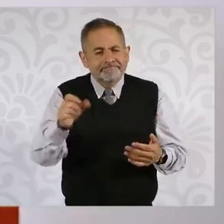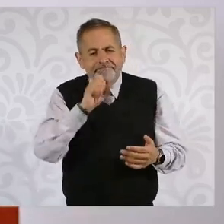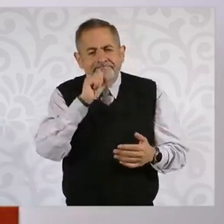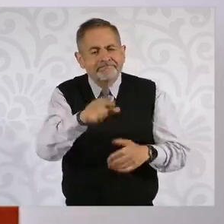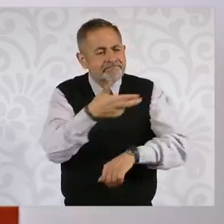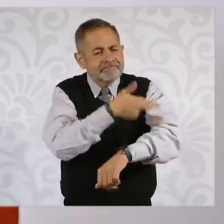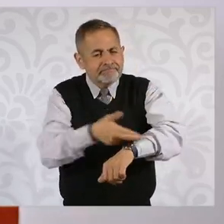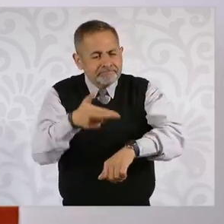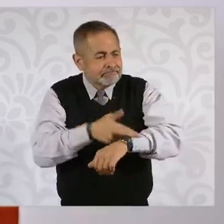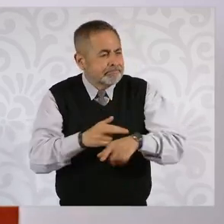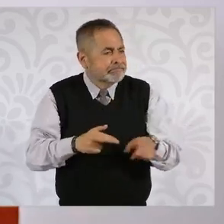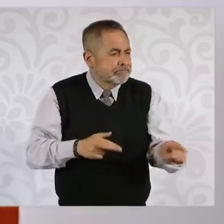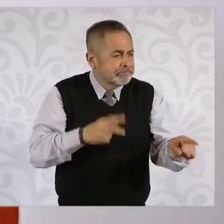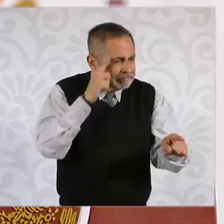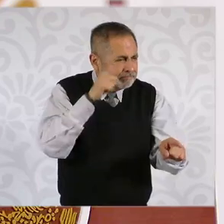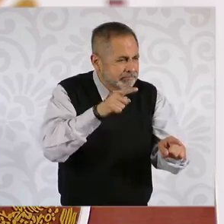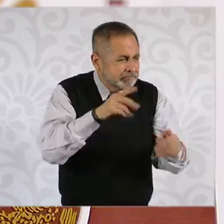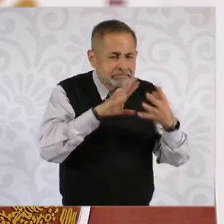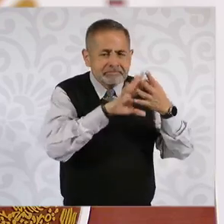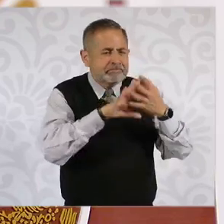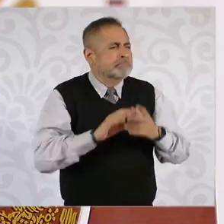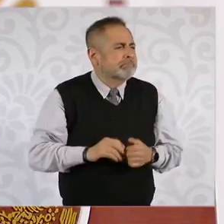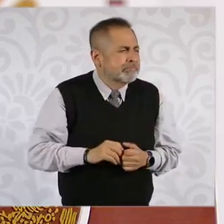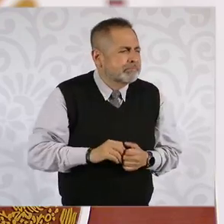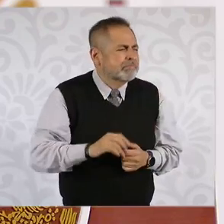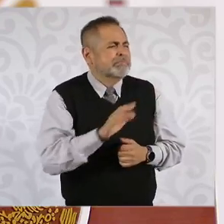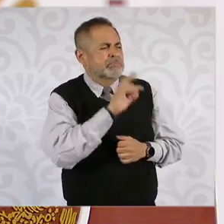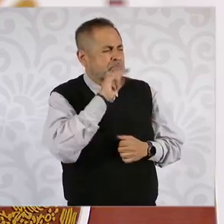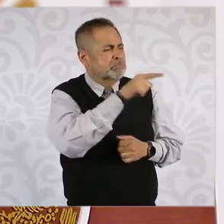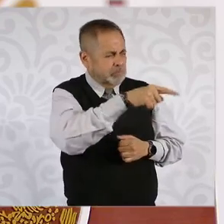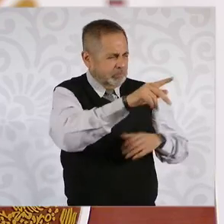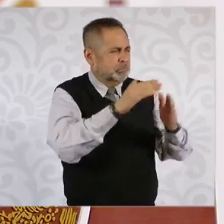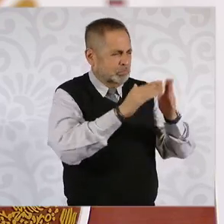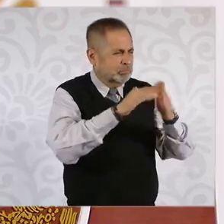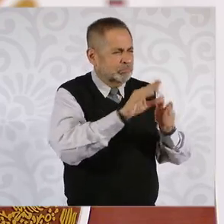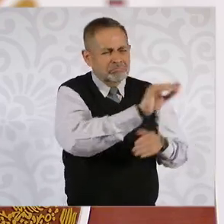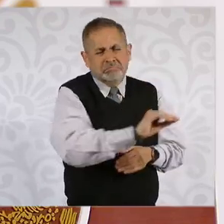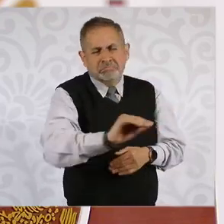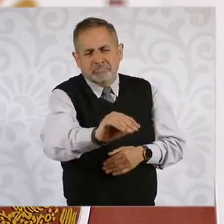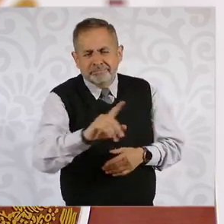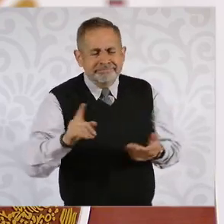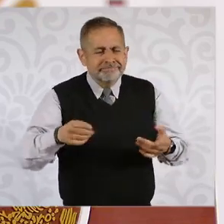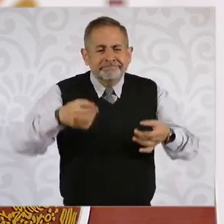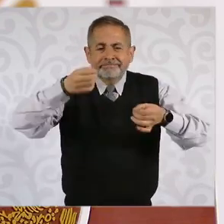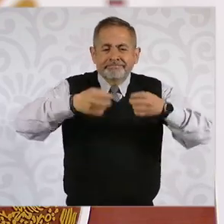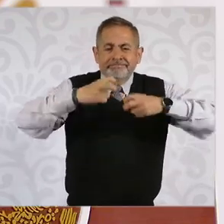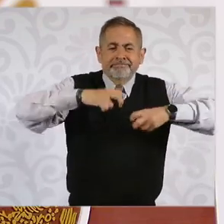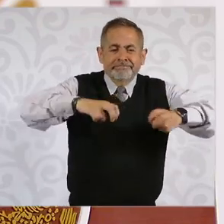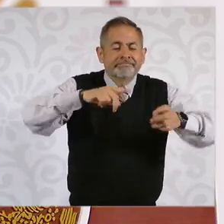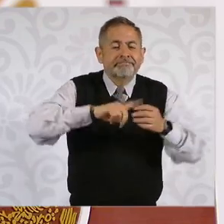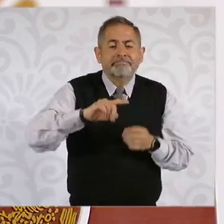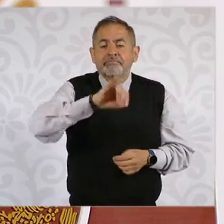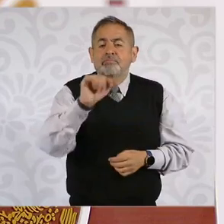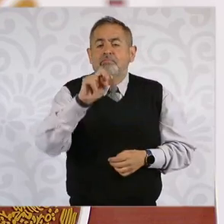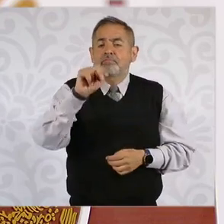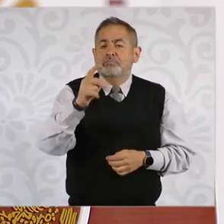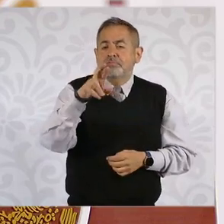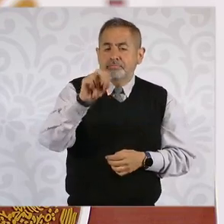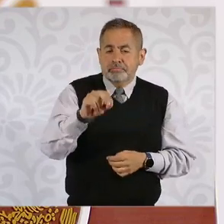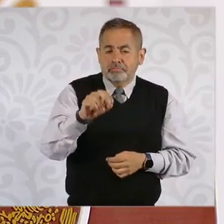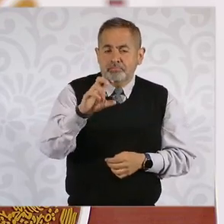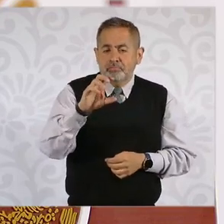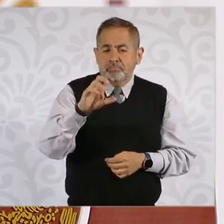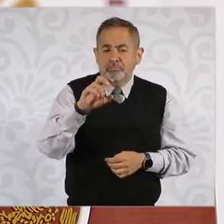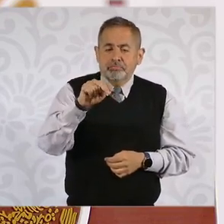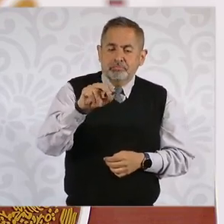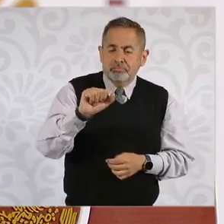para mandarlos a domicilio el juez Juan Pedro, no, el magistrado Juan Pedro Contreras